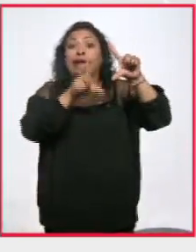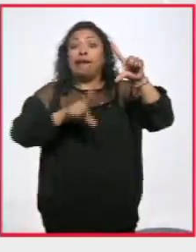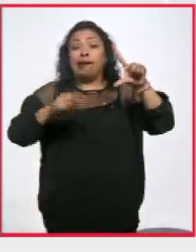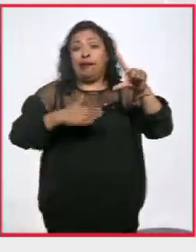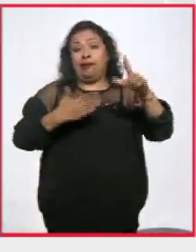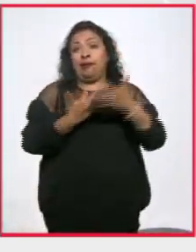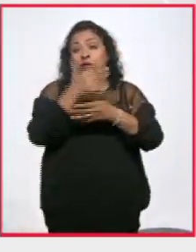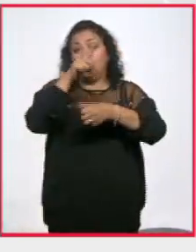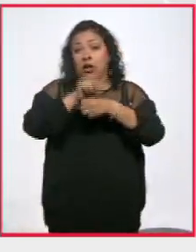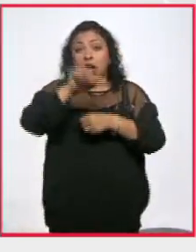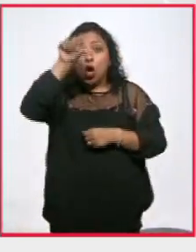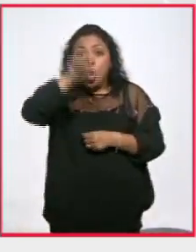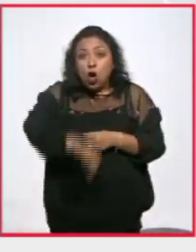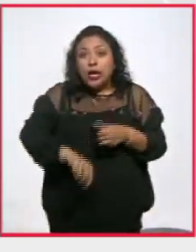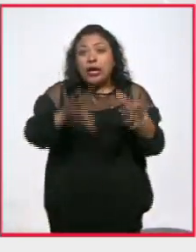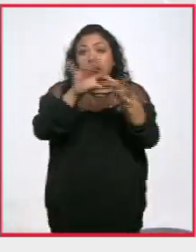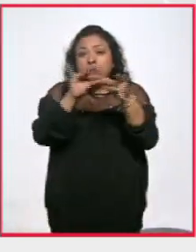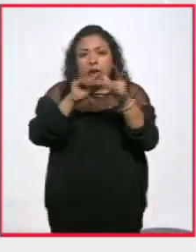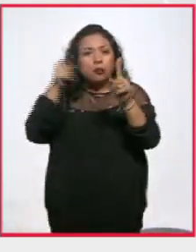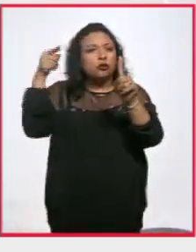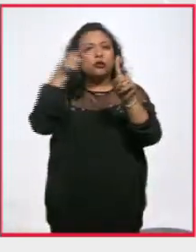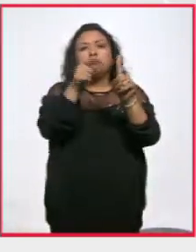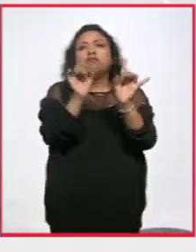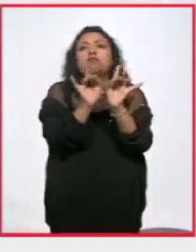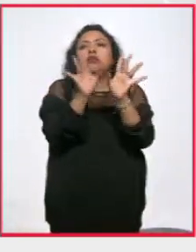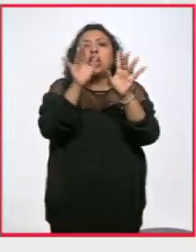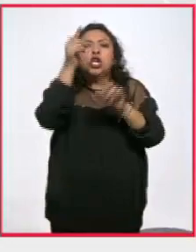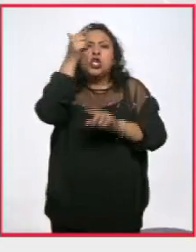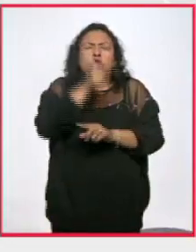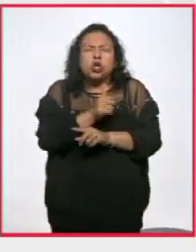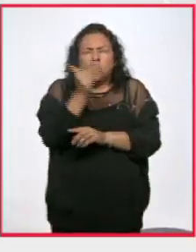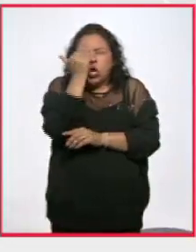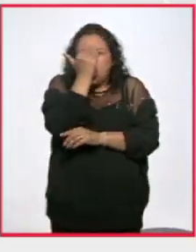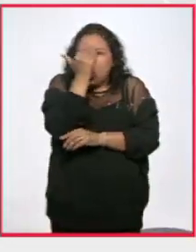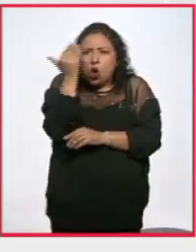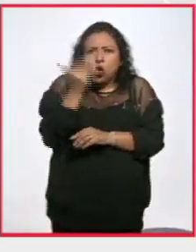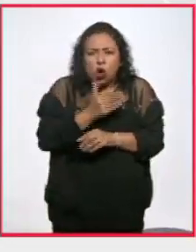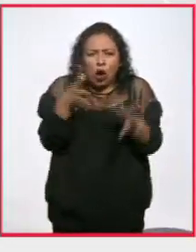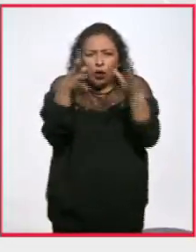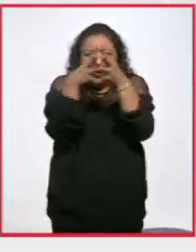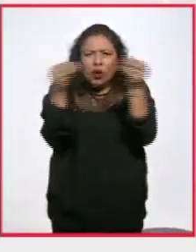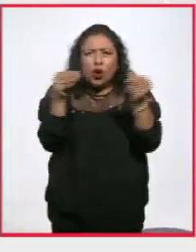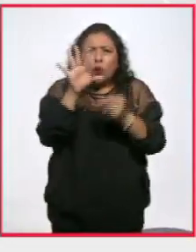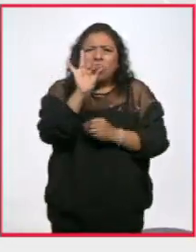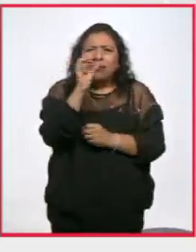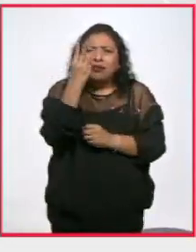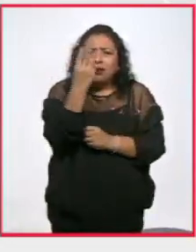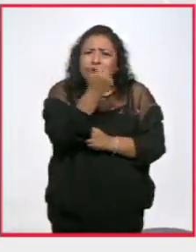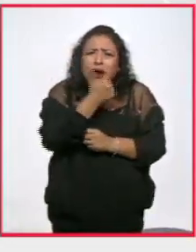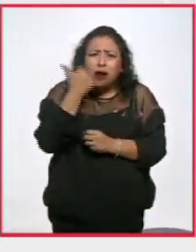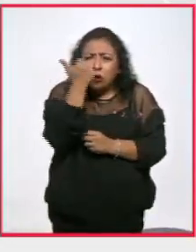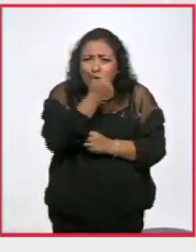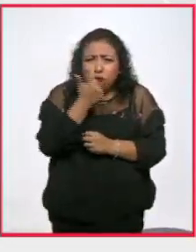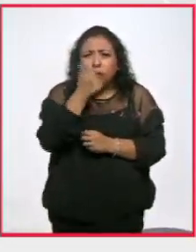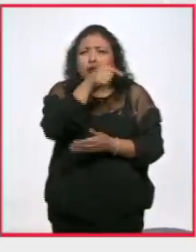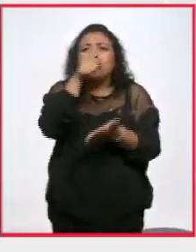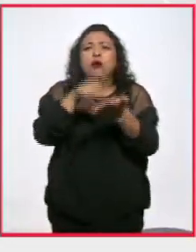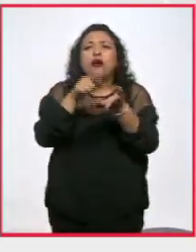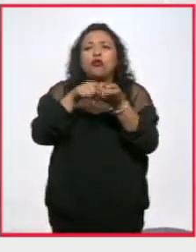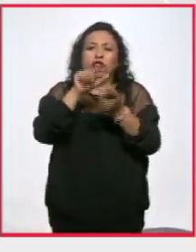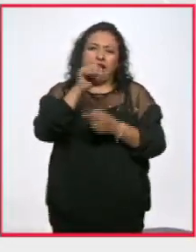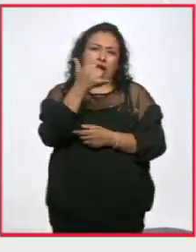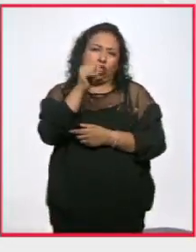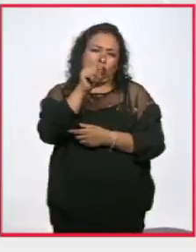porque obviamente hoy hablamos de un hecho en concreto, de una noche de terror, de la desaparición forzada de 43 alumnos de Ayotzinapa,